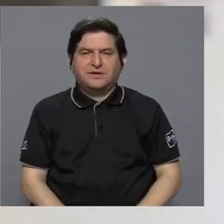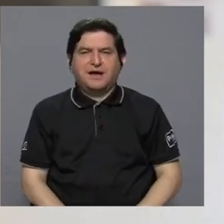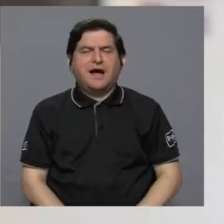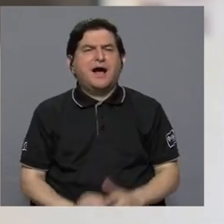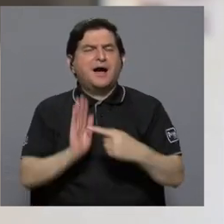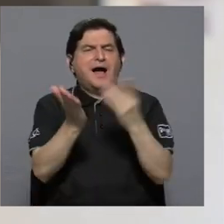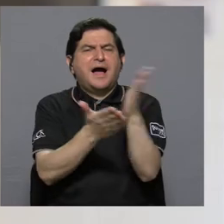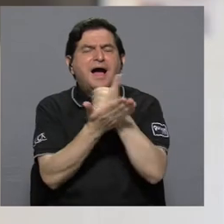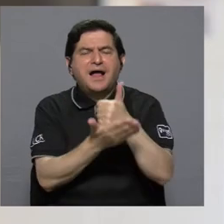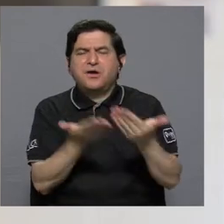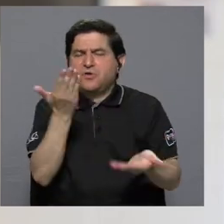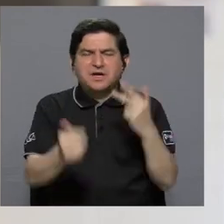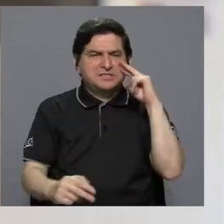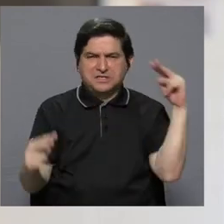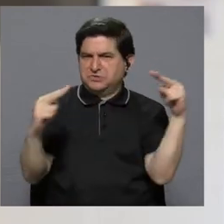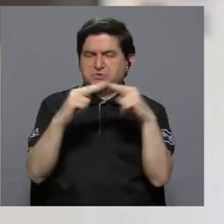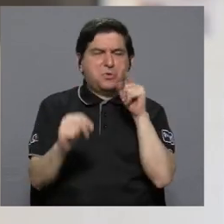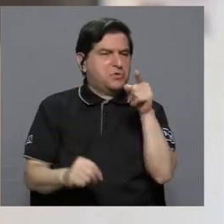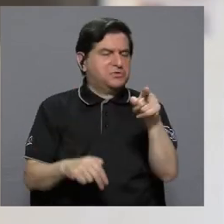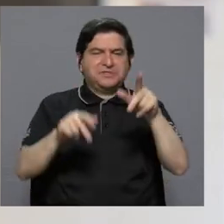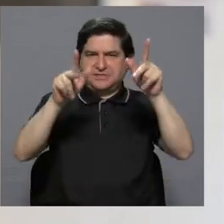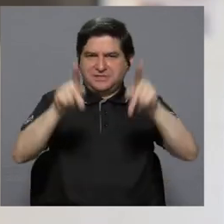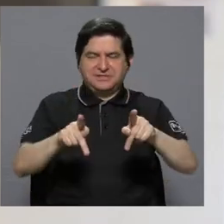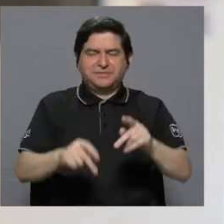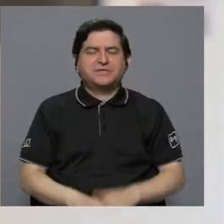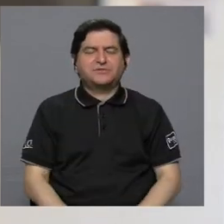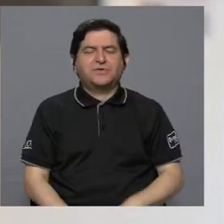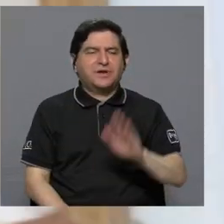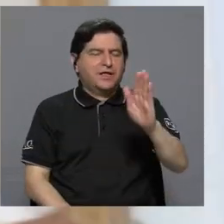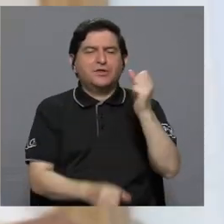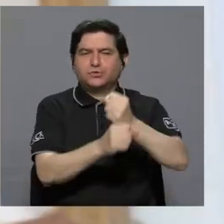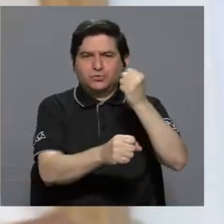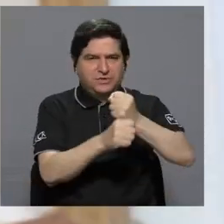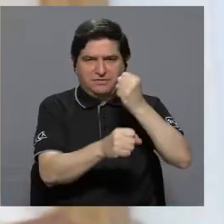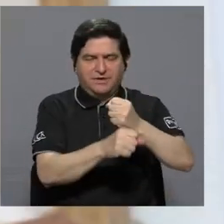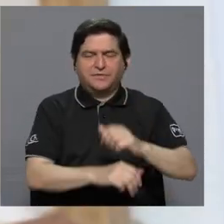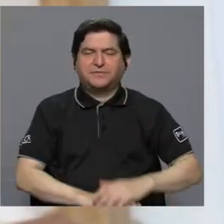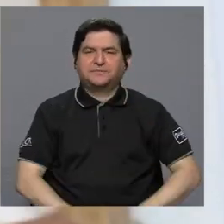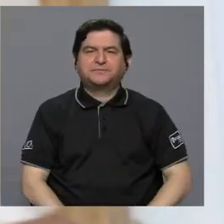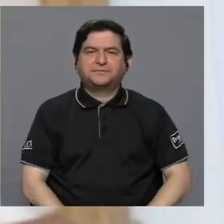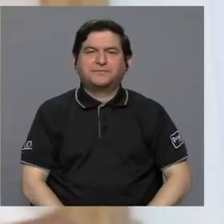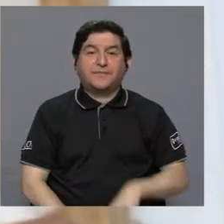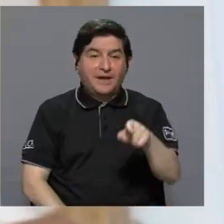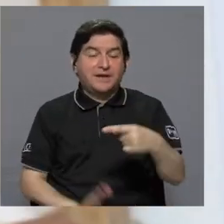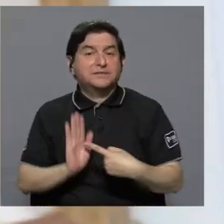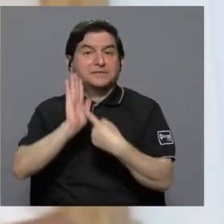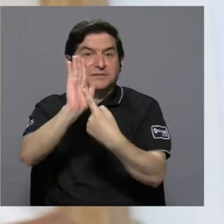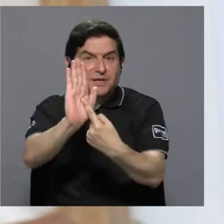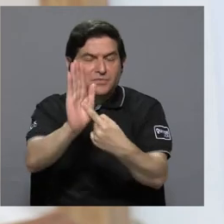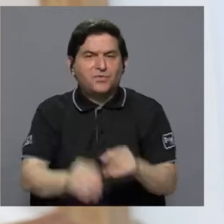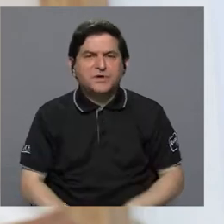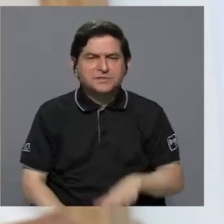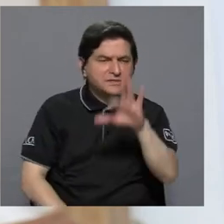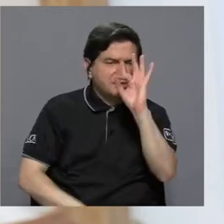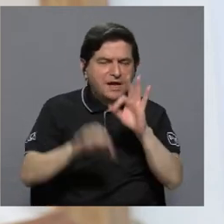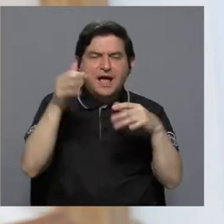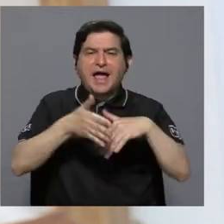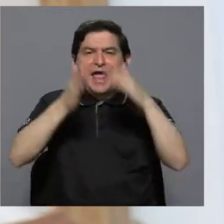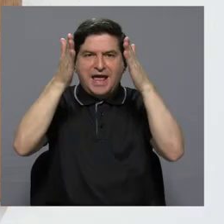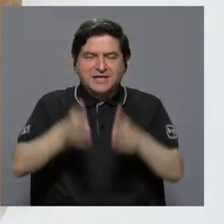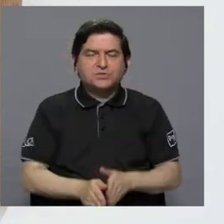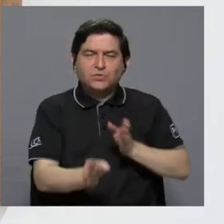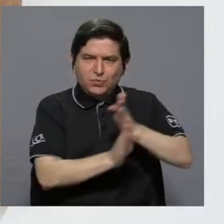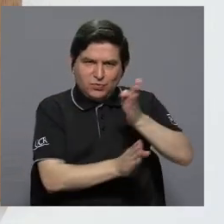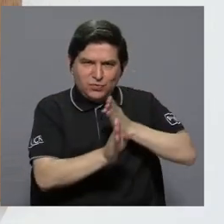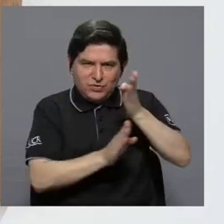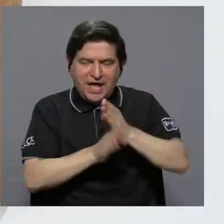algo que tal vez no se conocía tanto, del trabajo de Juan Manuel Sánchez. Esta exposición fue curada por estudiantes de